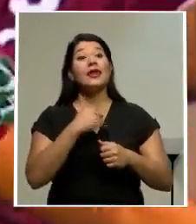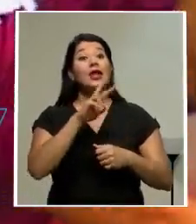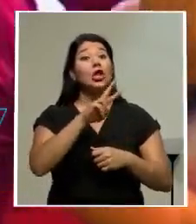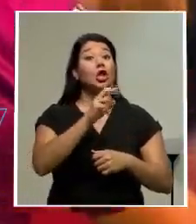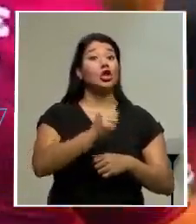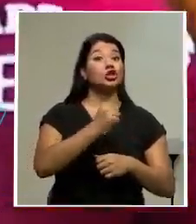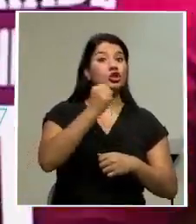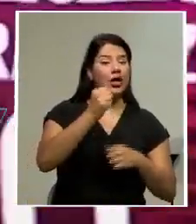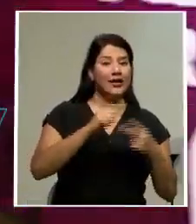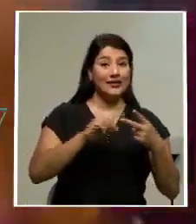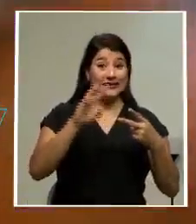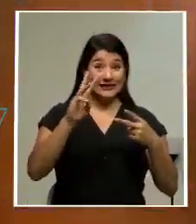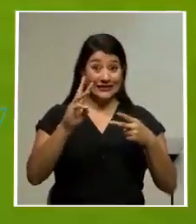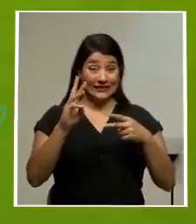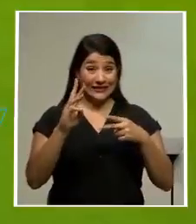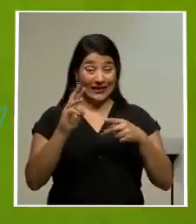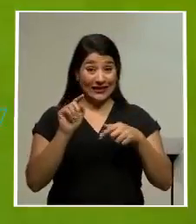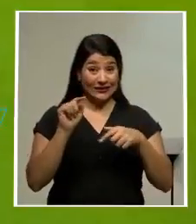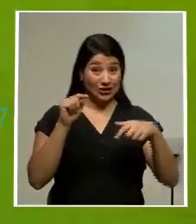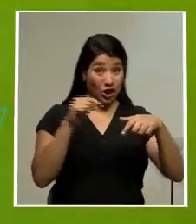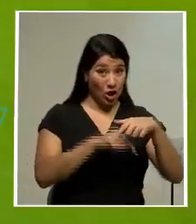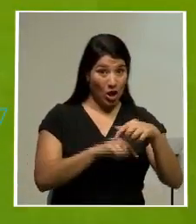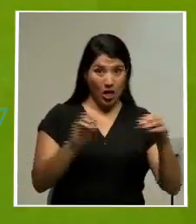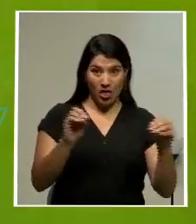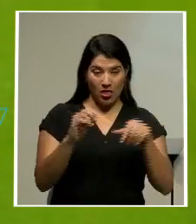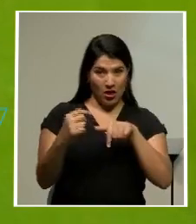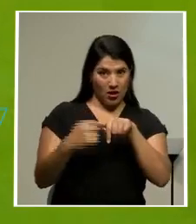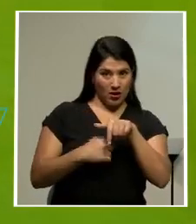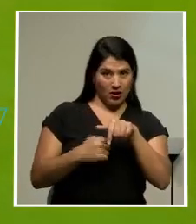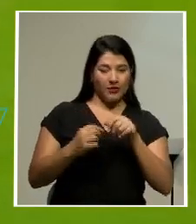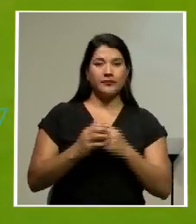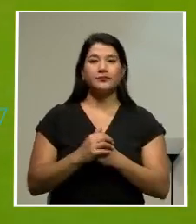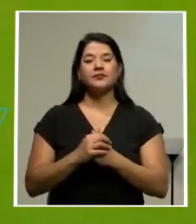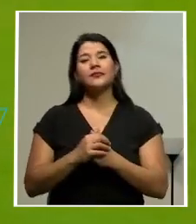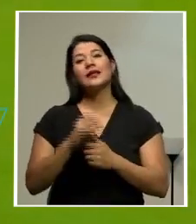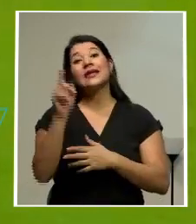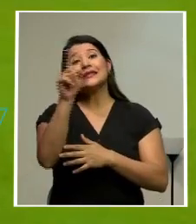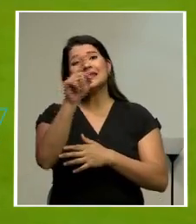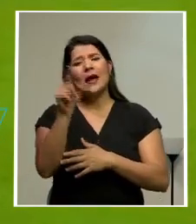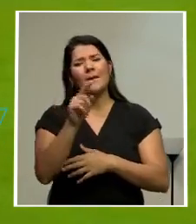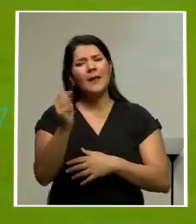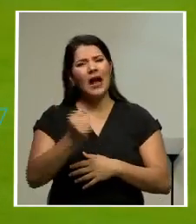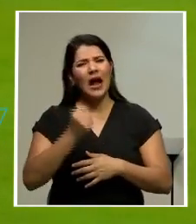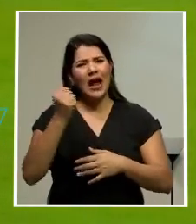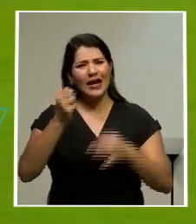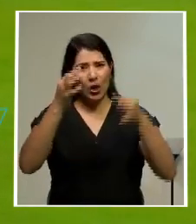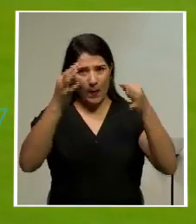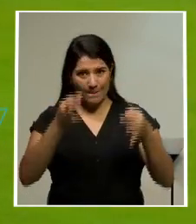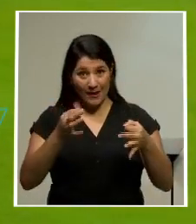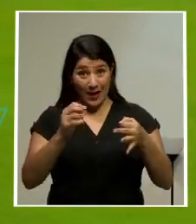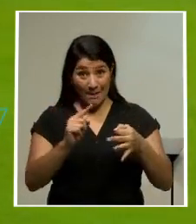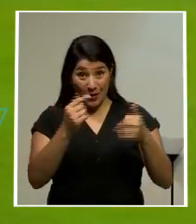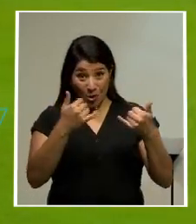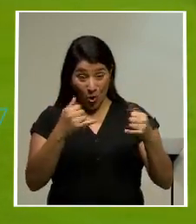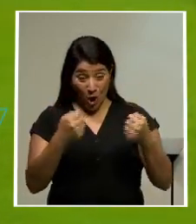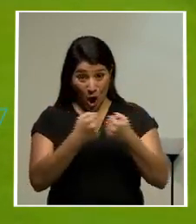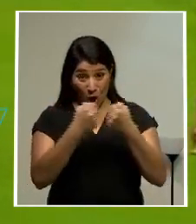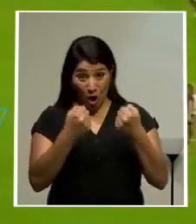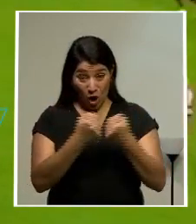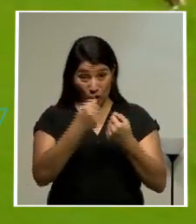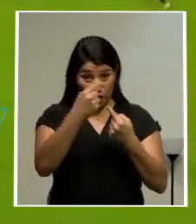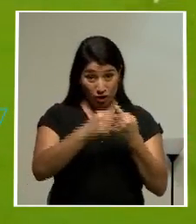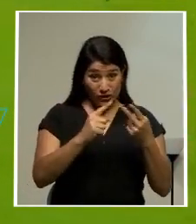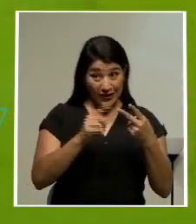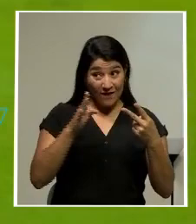victorias, seis goles a favor y ninguno en contra. Los morados ganaron con solvencia en su debut en casa ante Santos y de visita